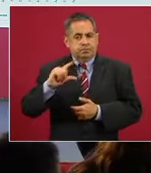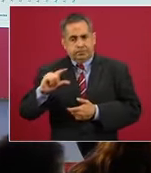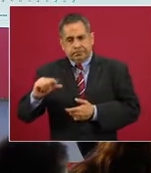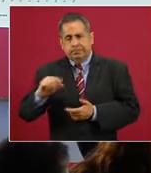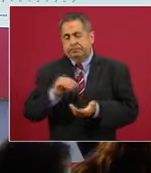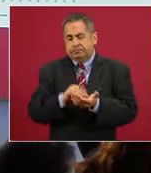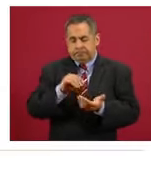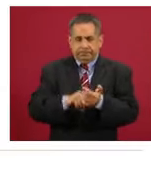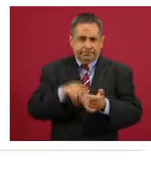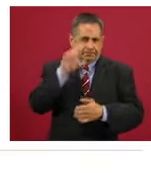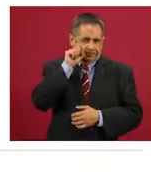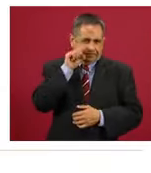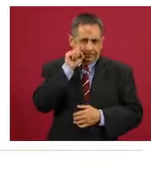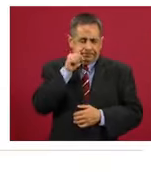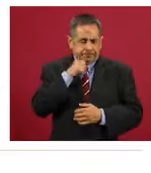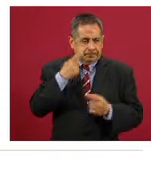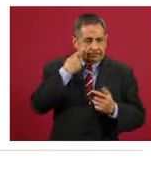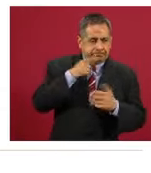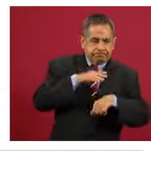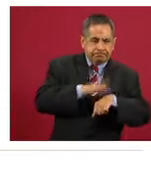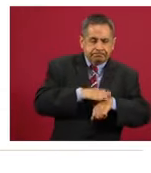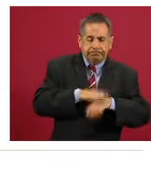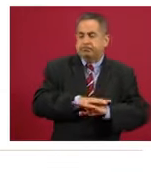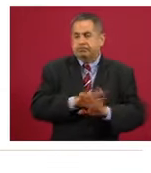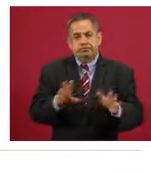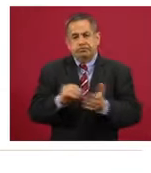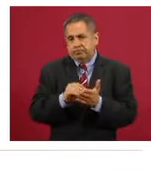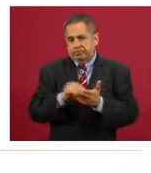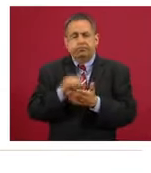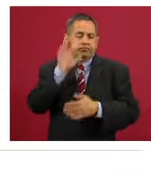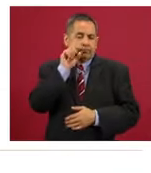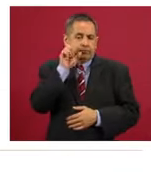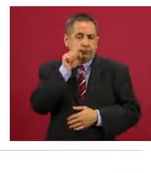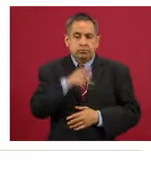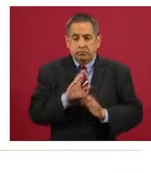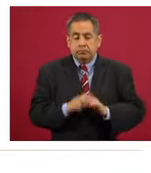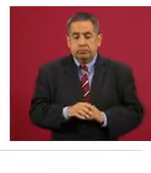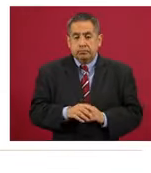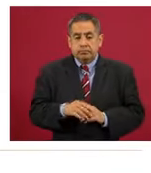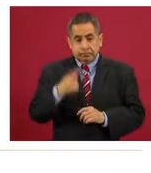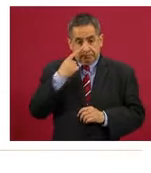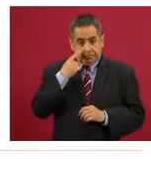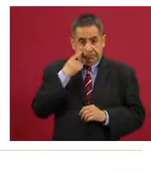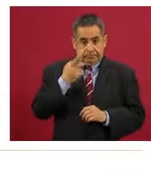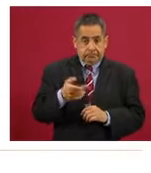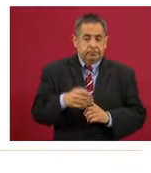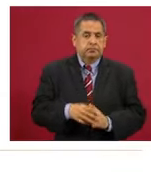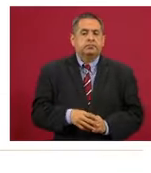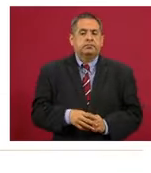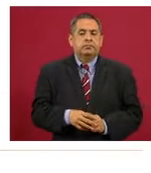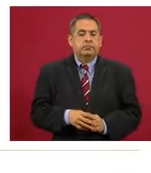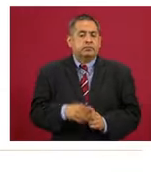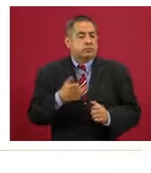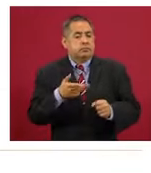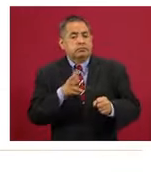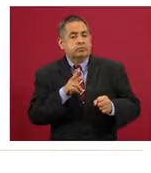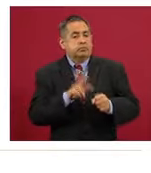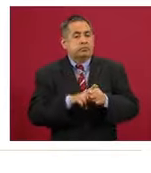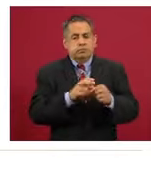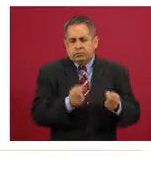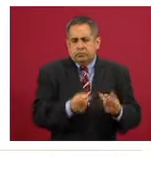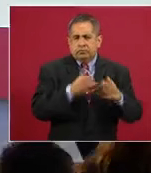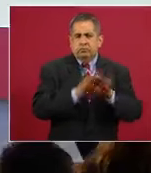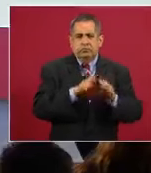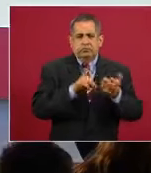semáforo naranja porque hay varios indicadores que están aún altos. Sin embargo, en la siguiente vemos la ocupación hospitalaria que